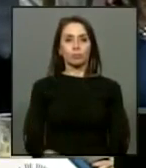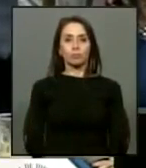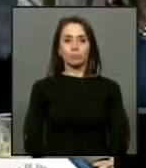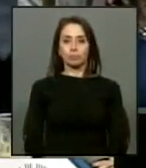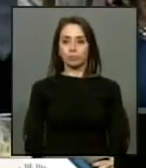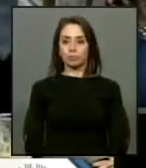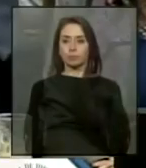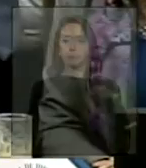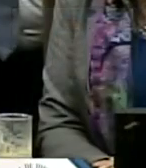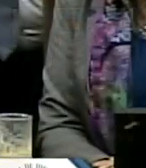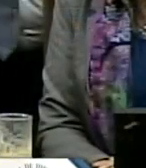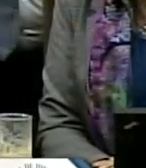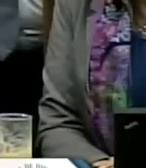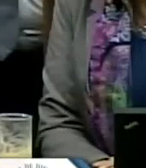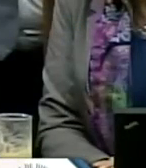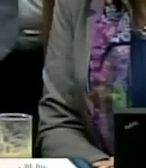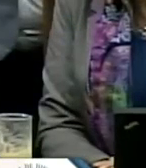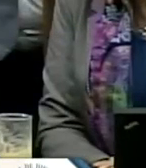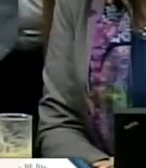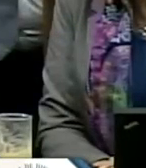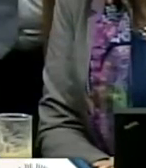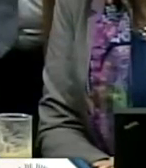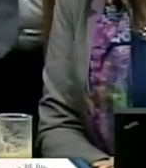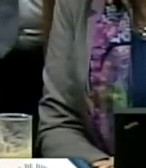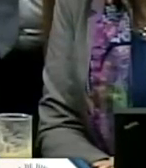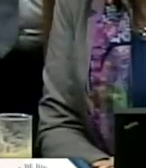quiero saludar muy efectosamente